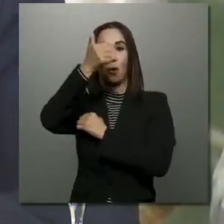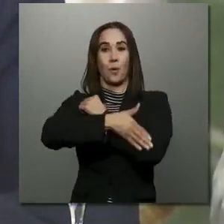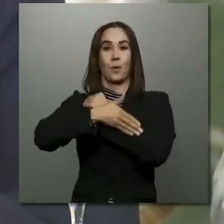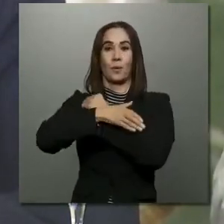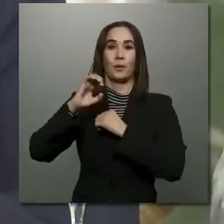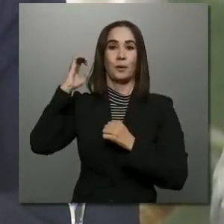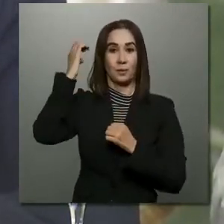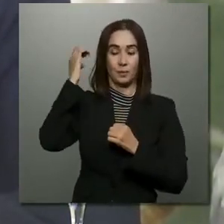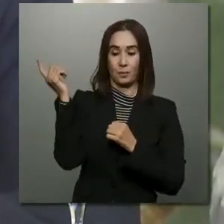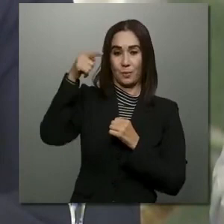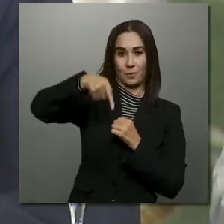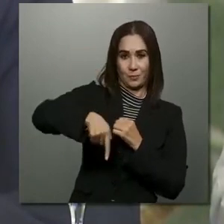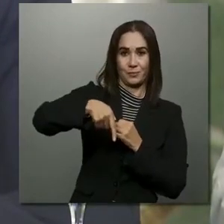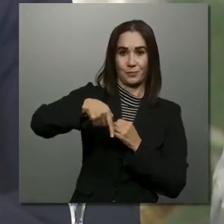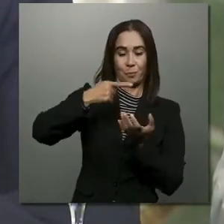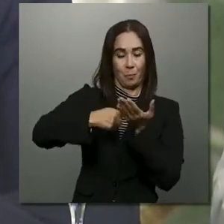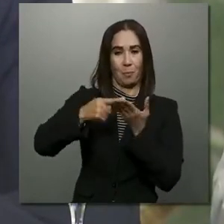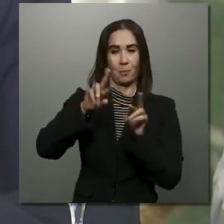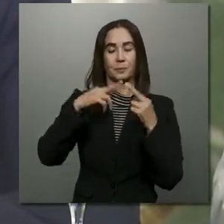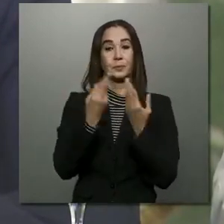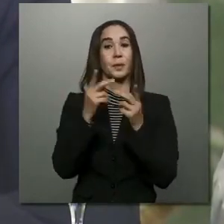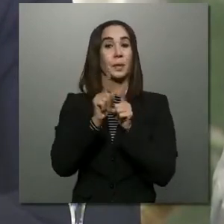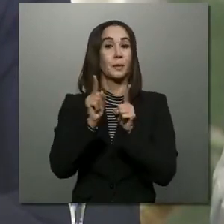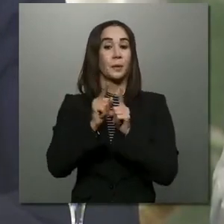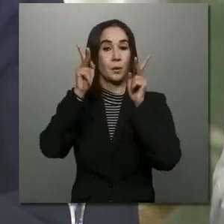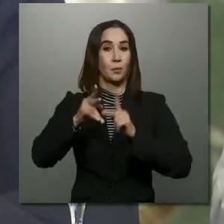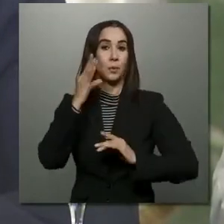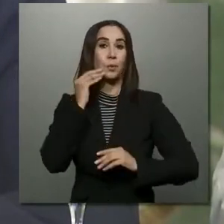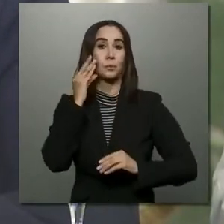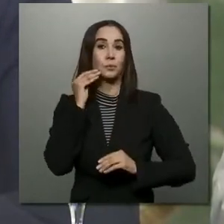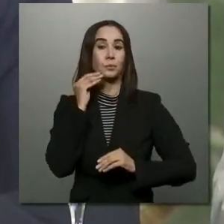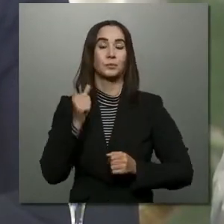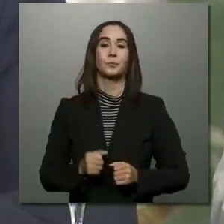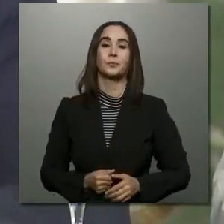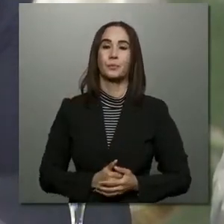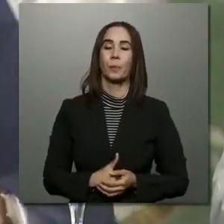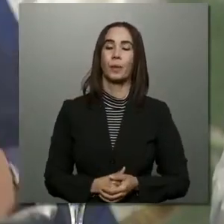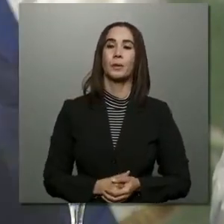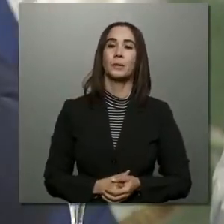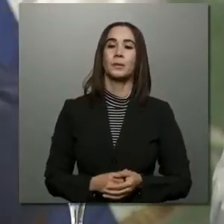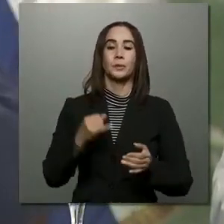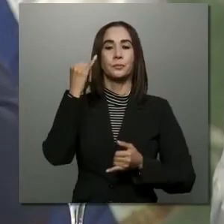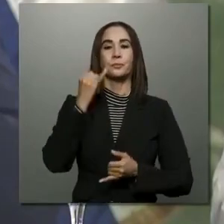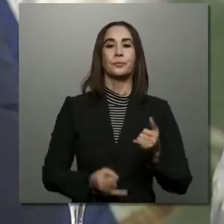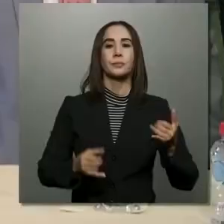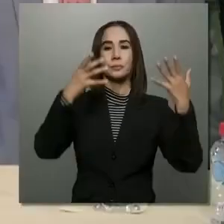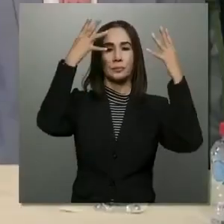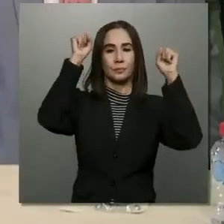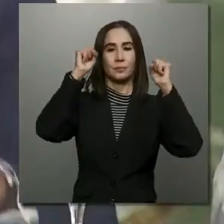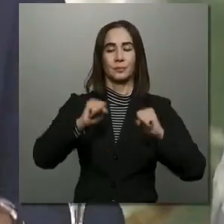y Europa. Y conjuntamente con los expertos que nos acompañaron. Finalmente, señor presidente.